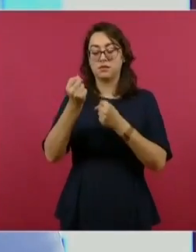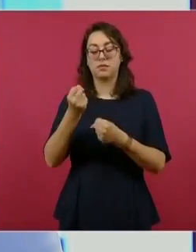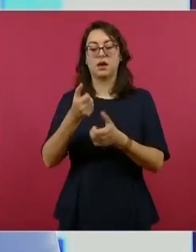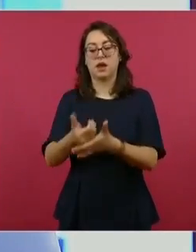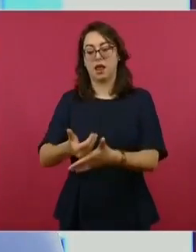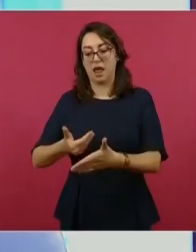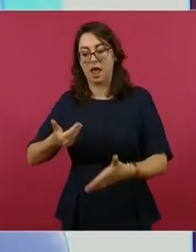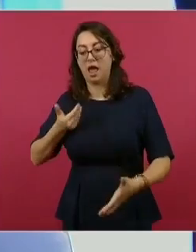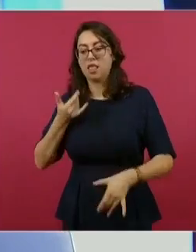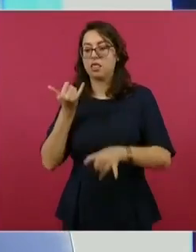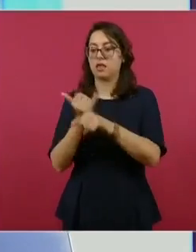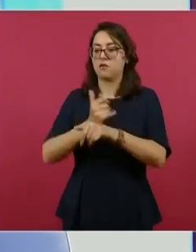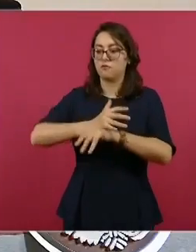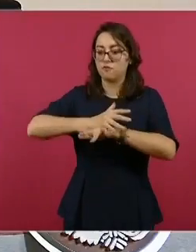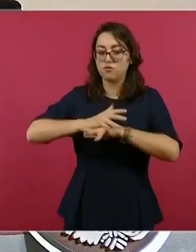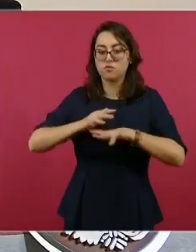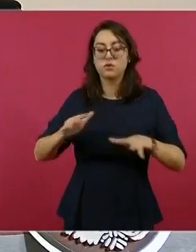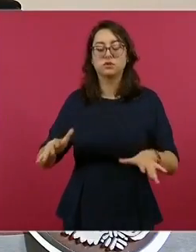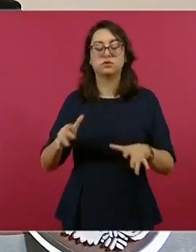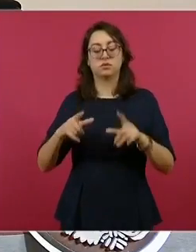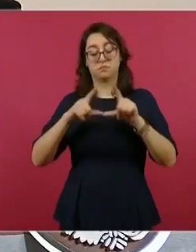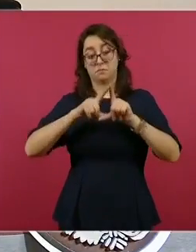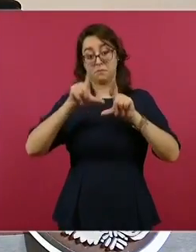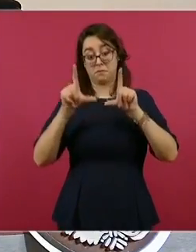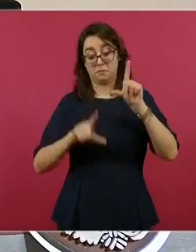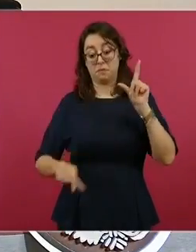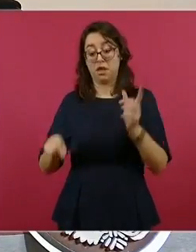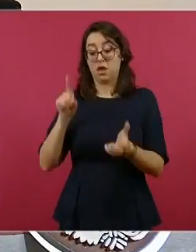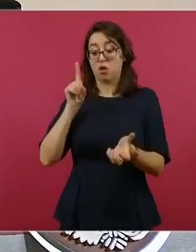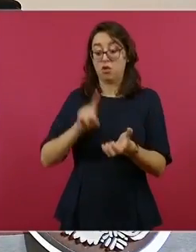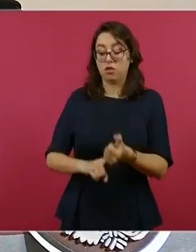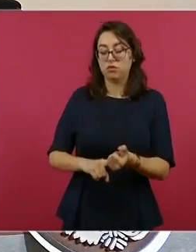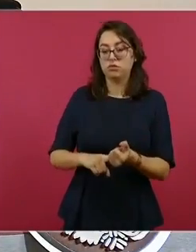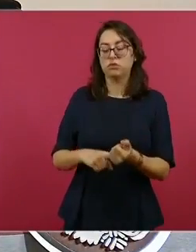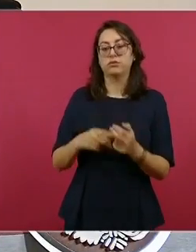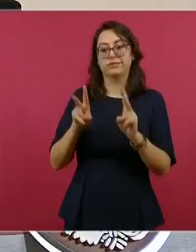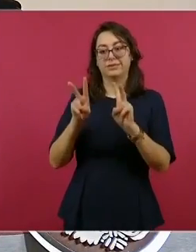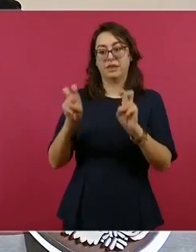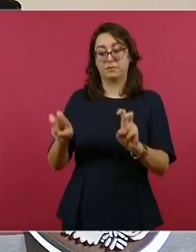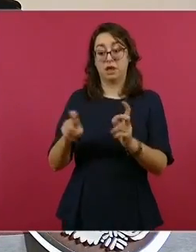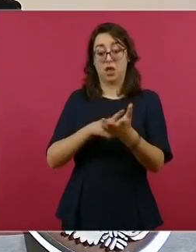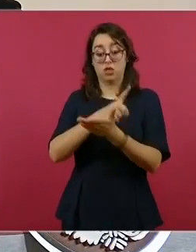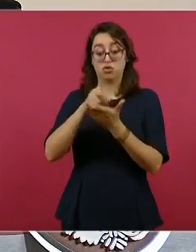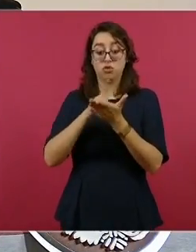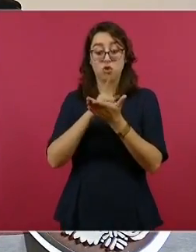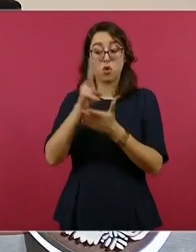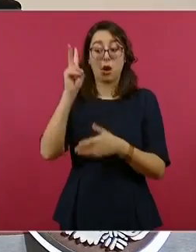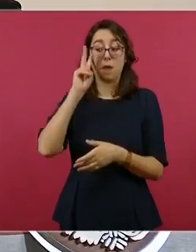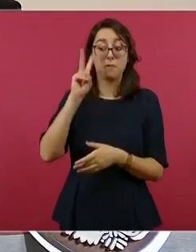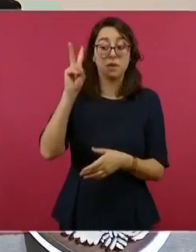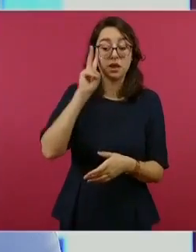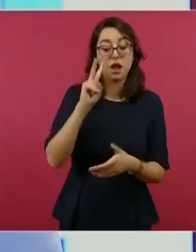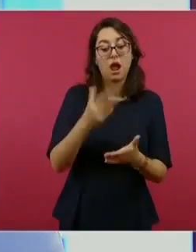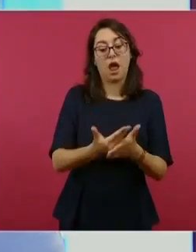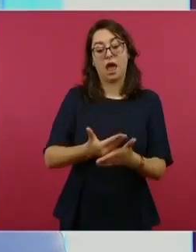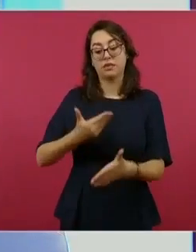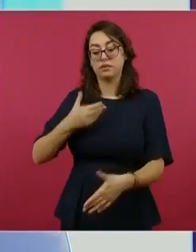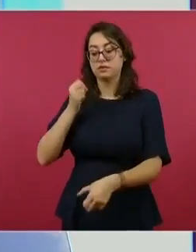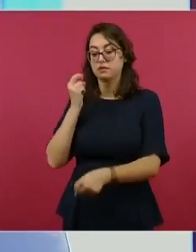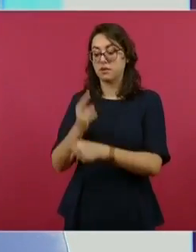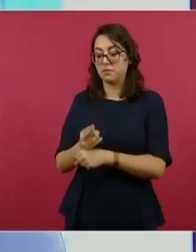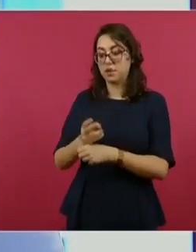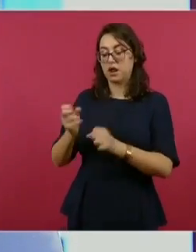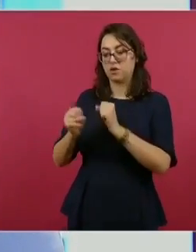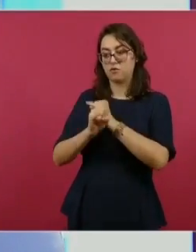eso México tiene una política de prevención de adicciones dirigida a estudiantes de secundaria, de